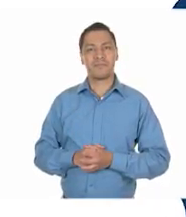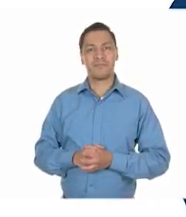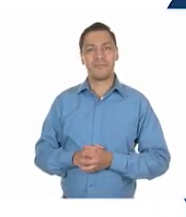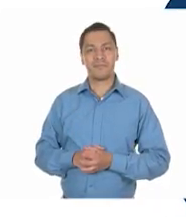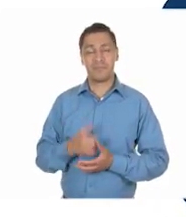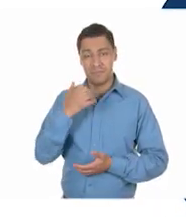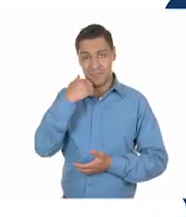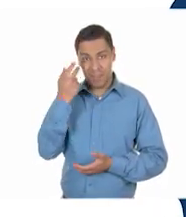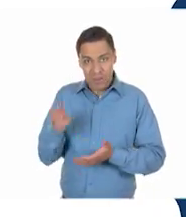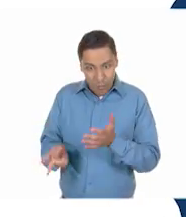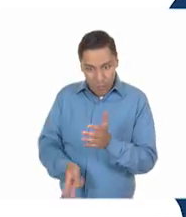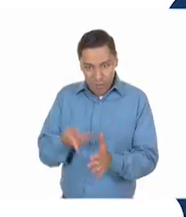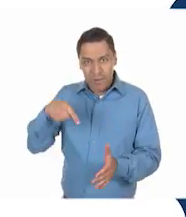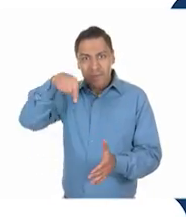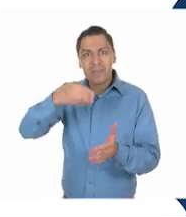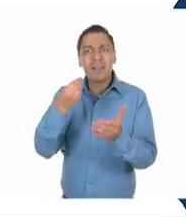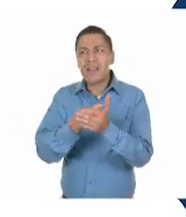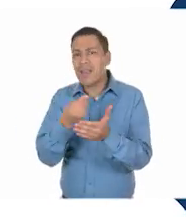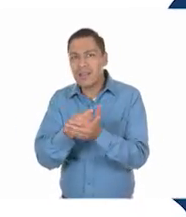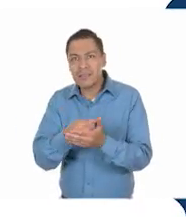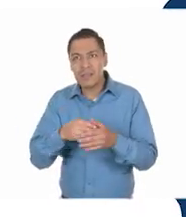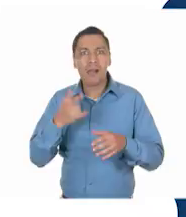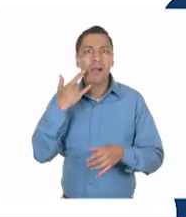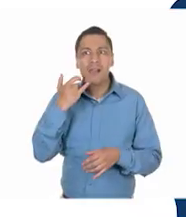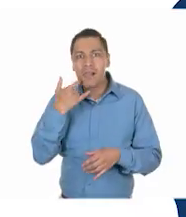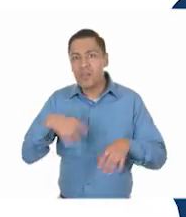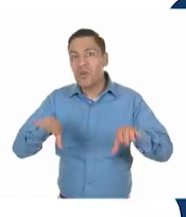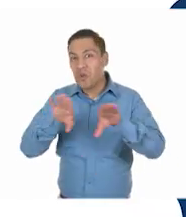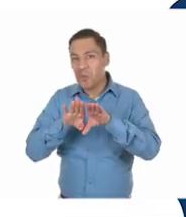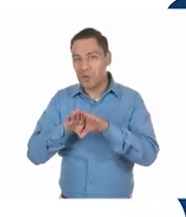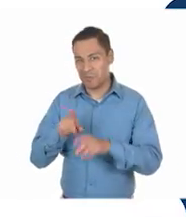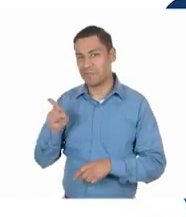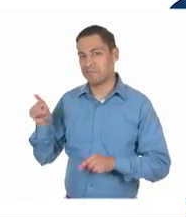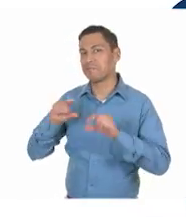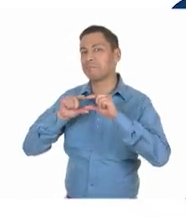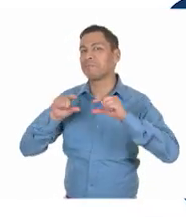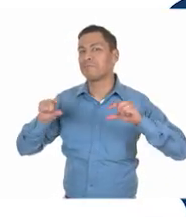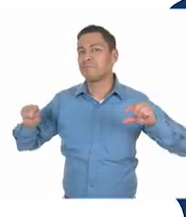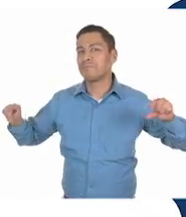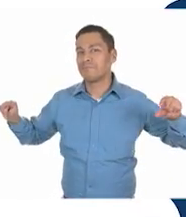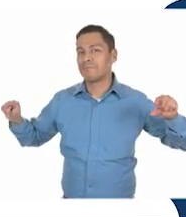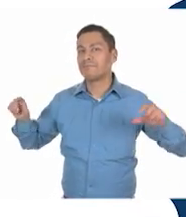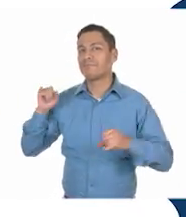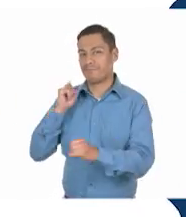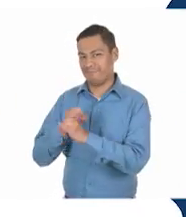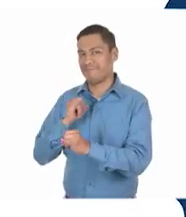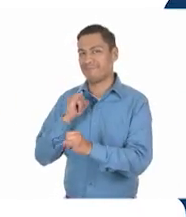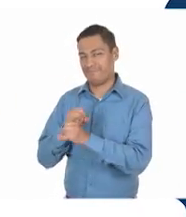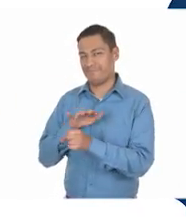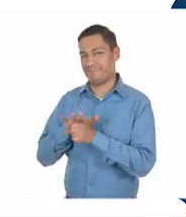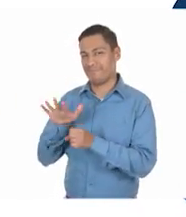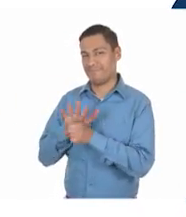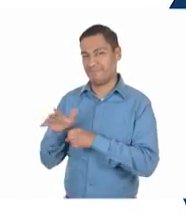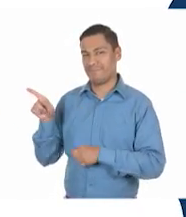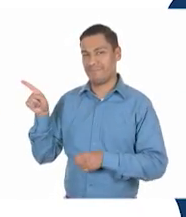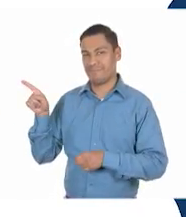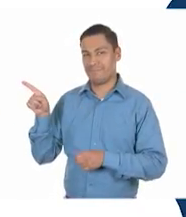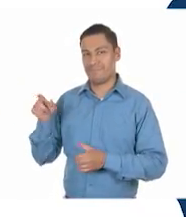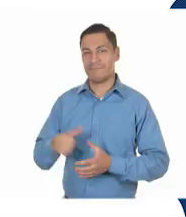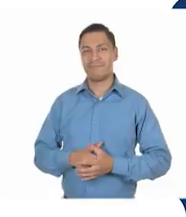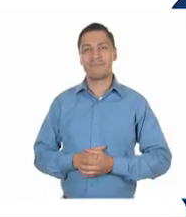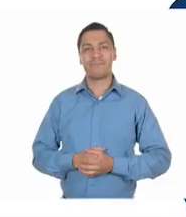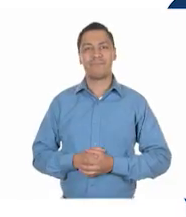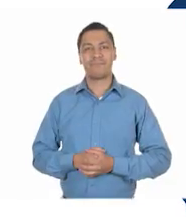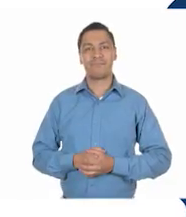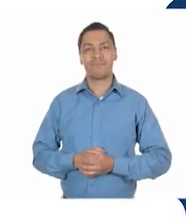Si quieres volver a ver los programas de Aprende en Casa, los puedes encontrar en la siguiente liga. Aprende en Casa.cep.gov